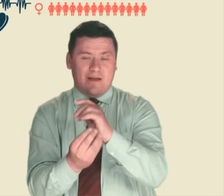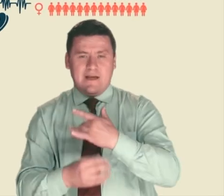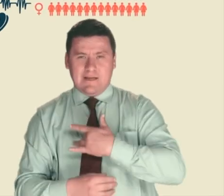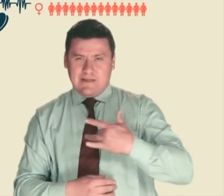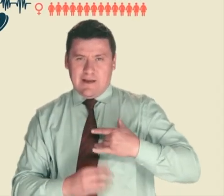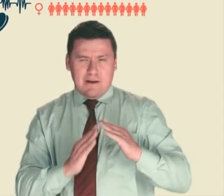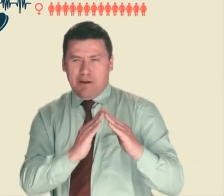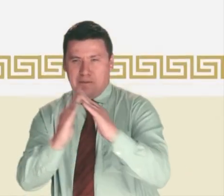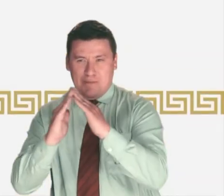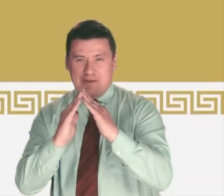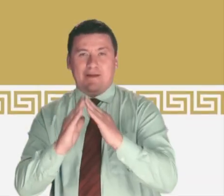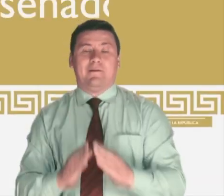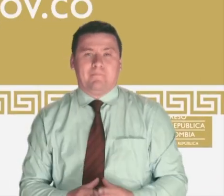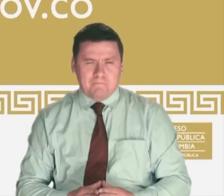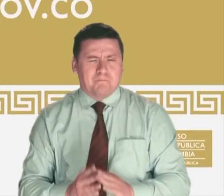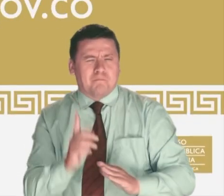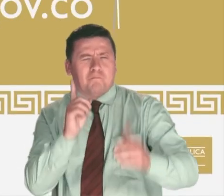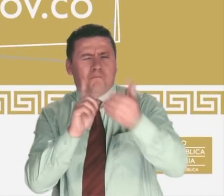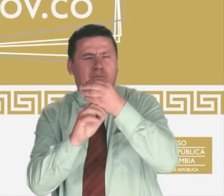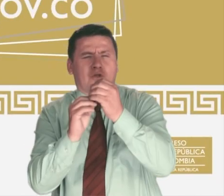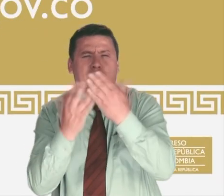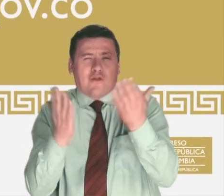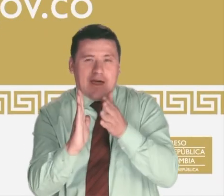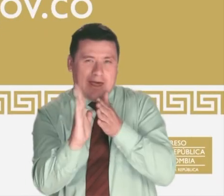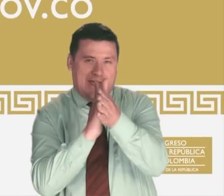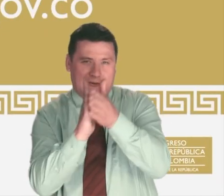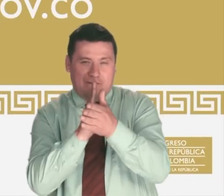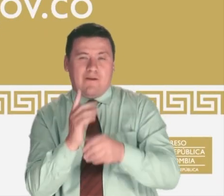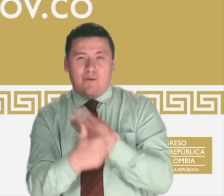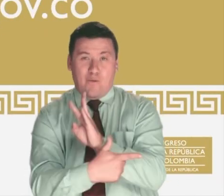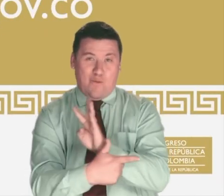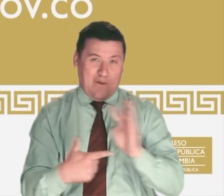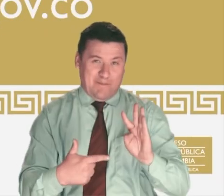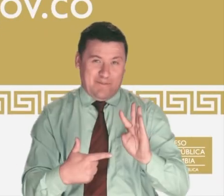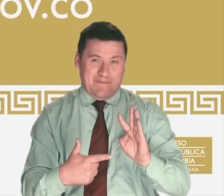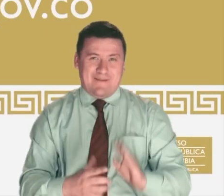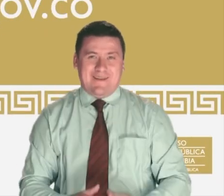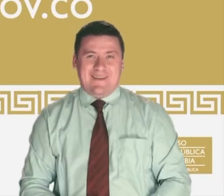Salud y Vivienda. Encuentra más información en nuestro portal web.